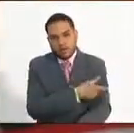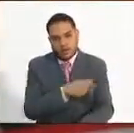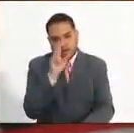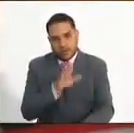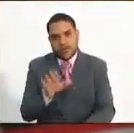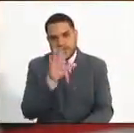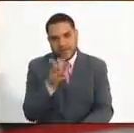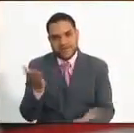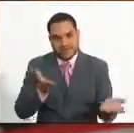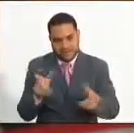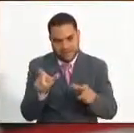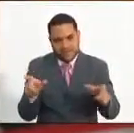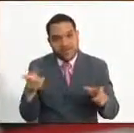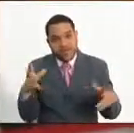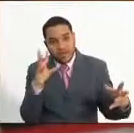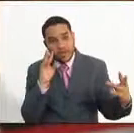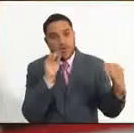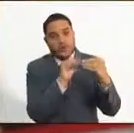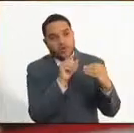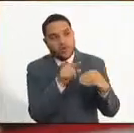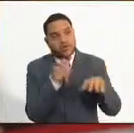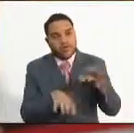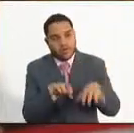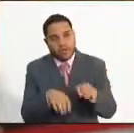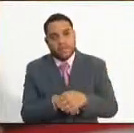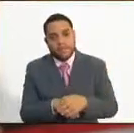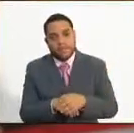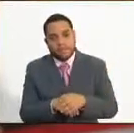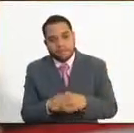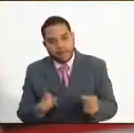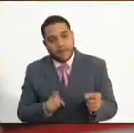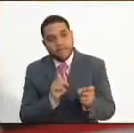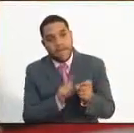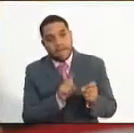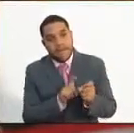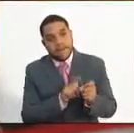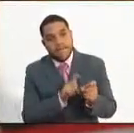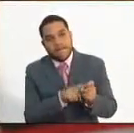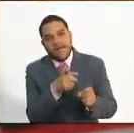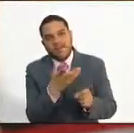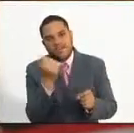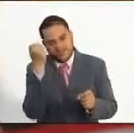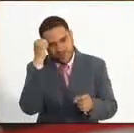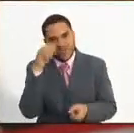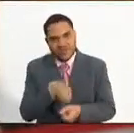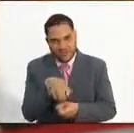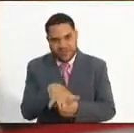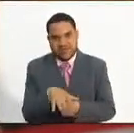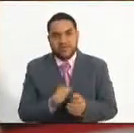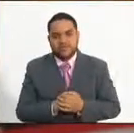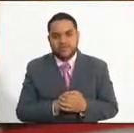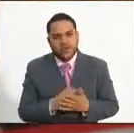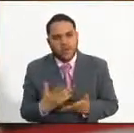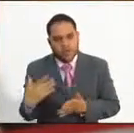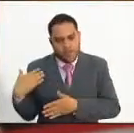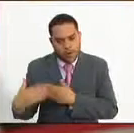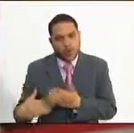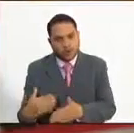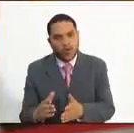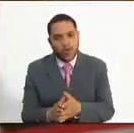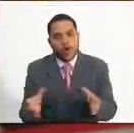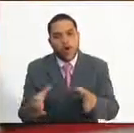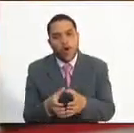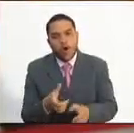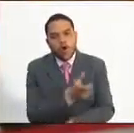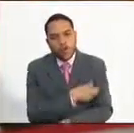Civil en conjunto con la Secretaría para completar la planta docente del distrito. El proceso que adelantó la Comisión